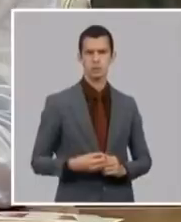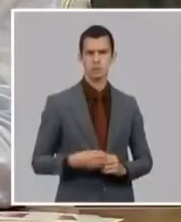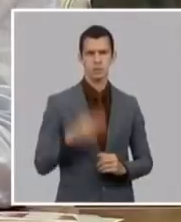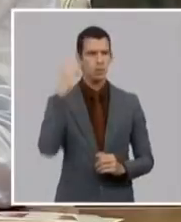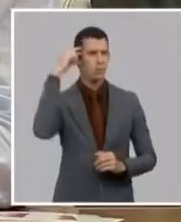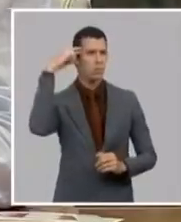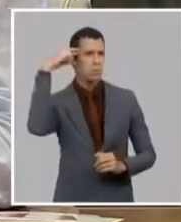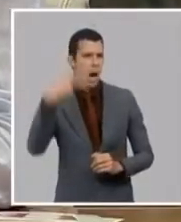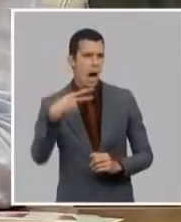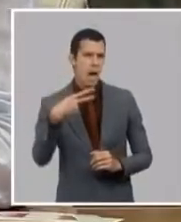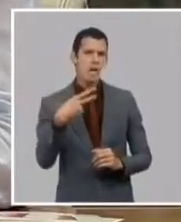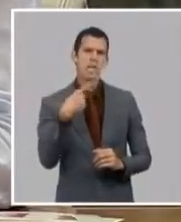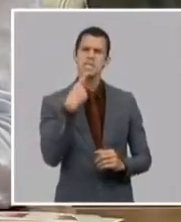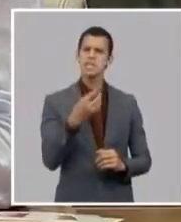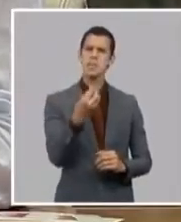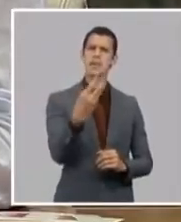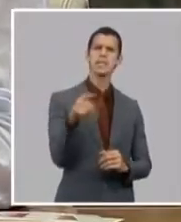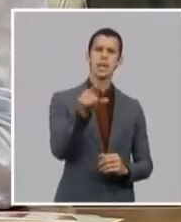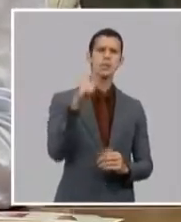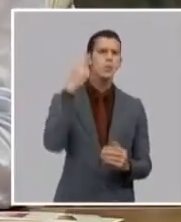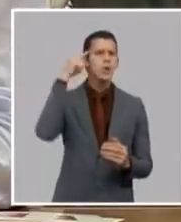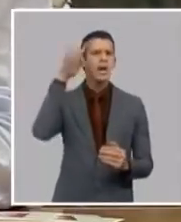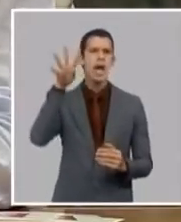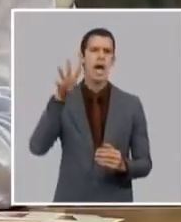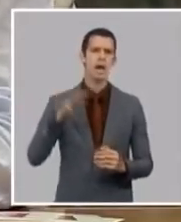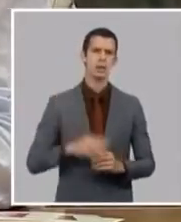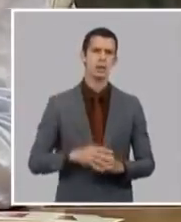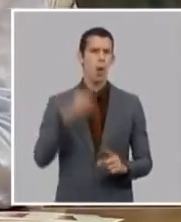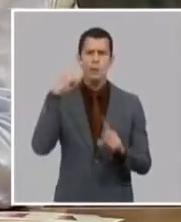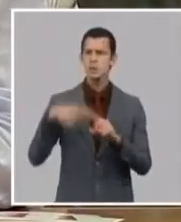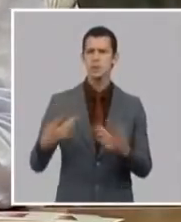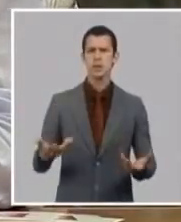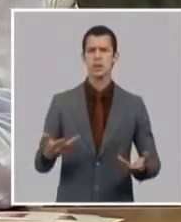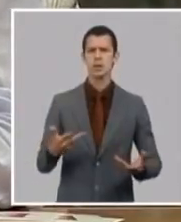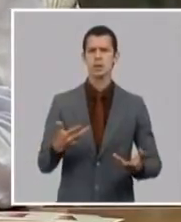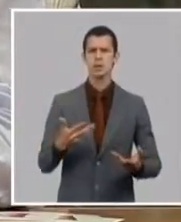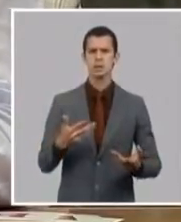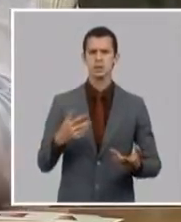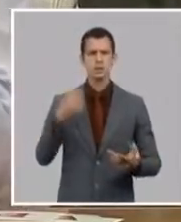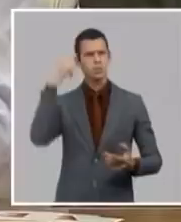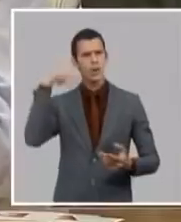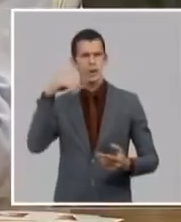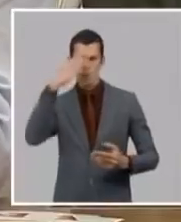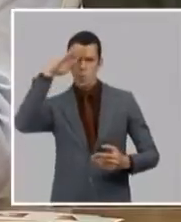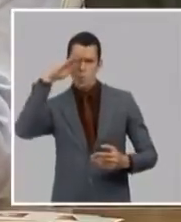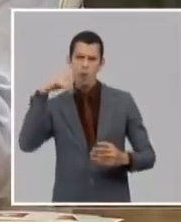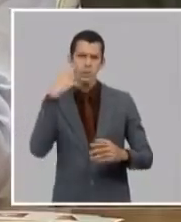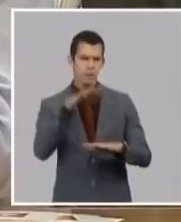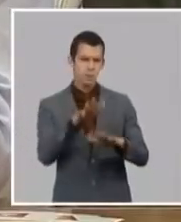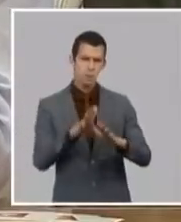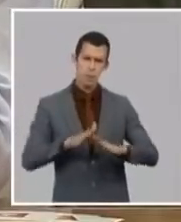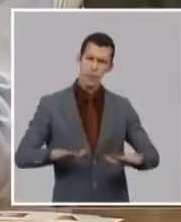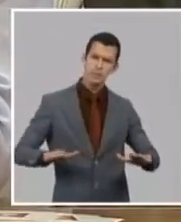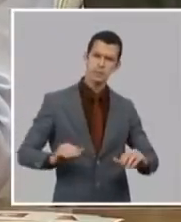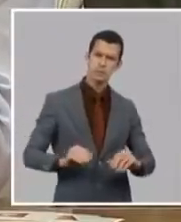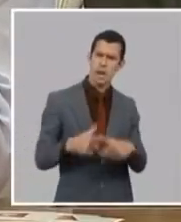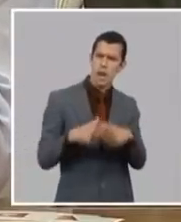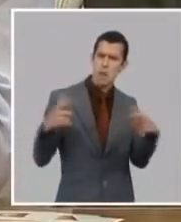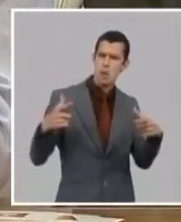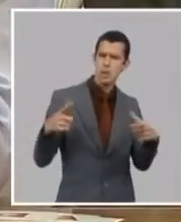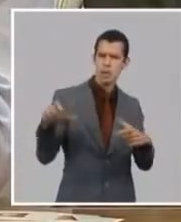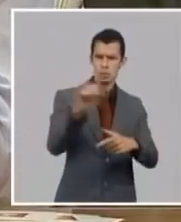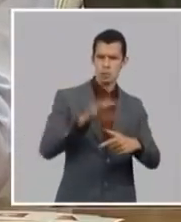que es que nos quieren robar la tranquilidad les molesta la tranquilidad ciudadana que se vive en Cuba les